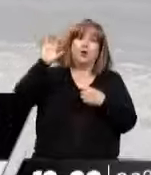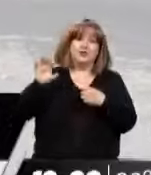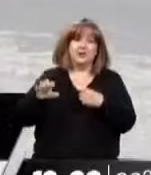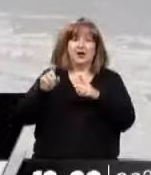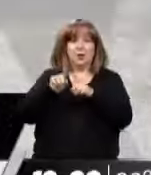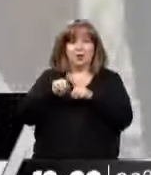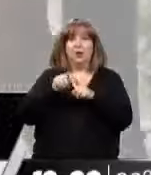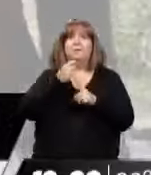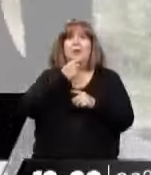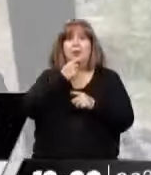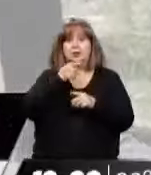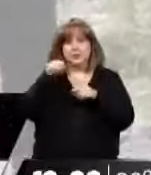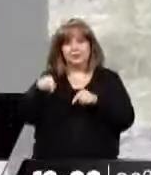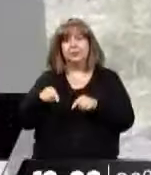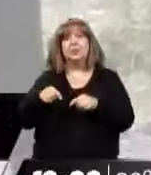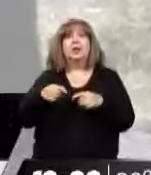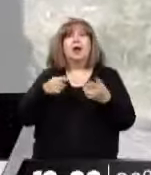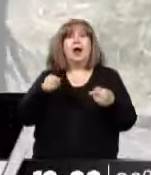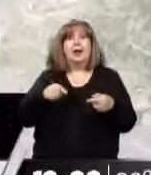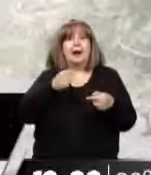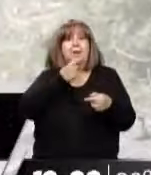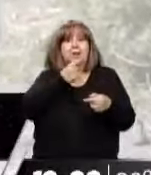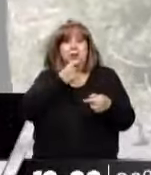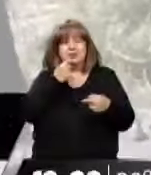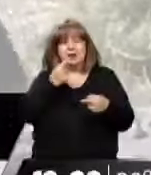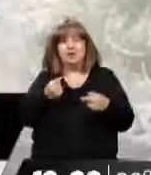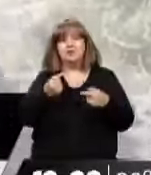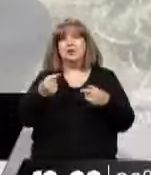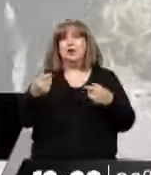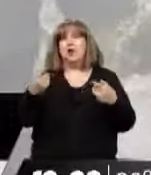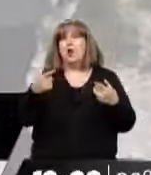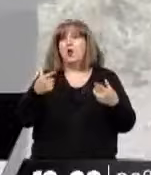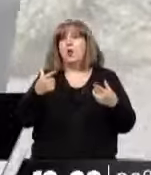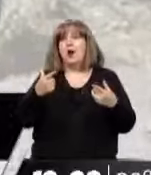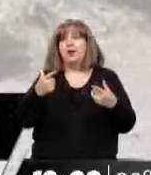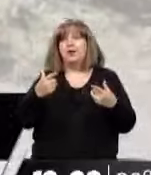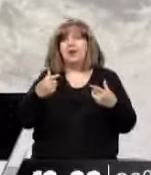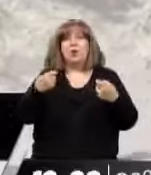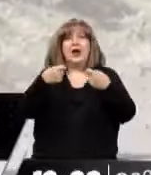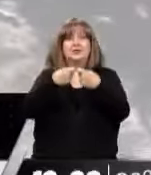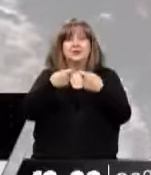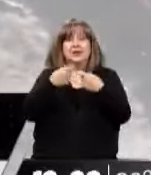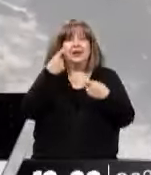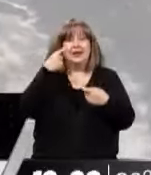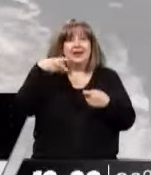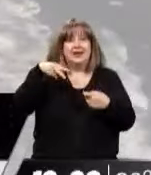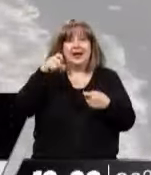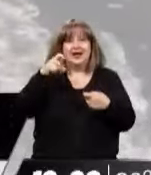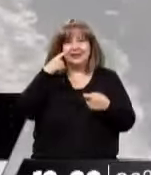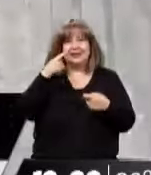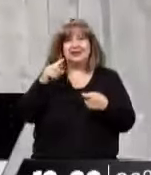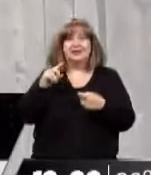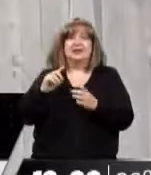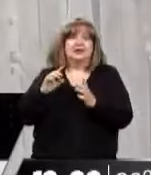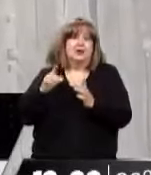que la provincia de Mendoza no tiene un organismo y que por eso no lo pudieron hacer de manera descentralizada con la provincia sino lo hizo el INAI